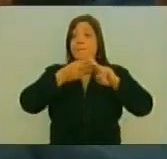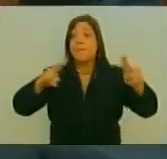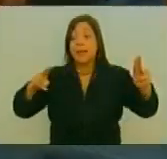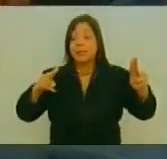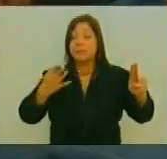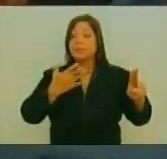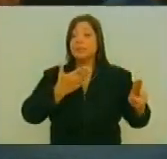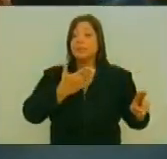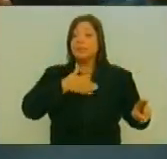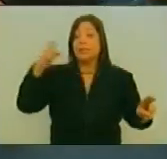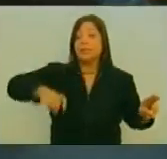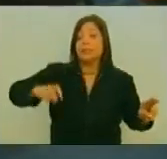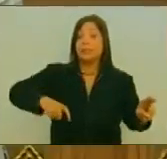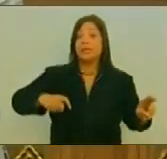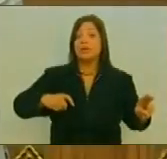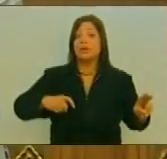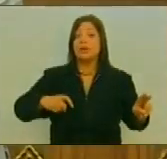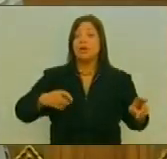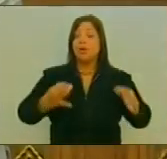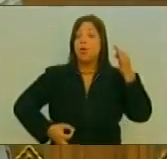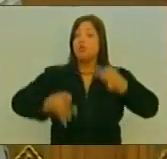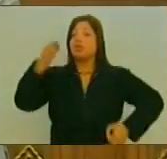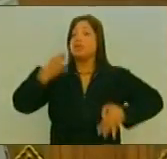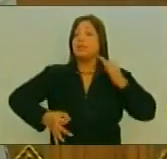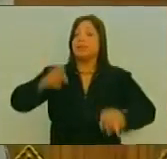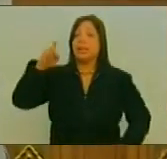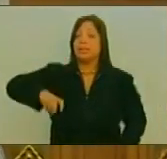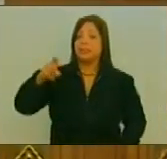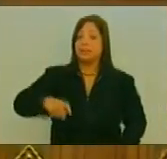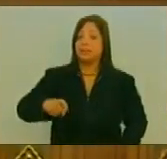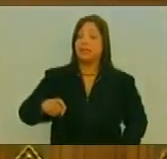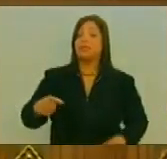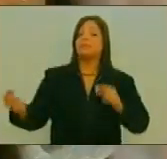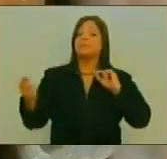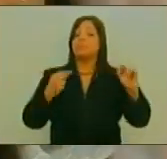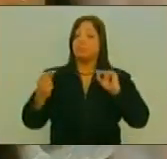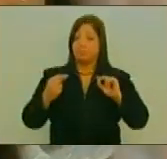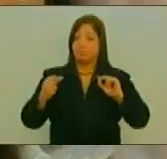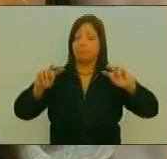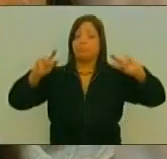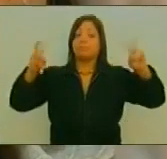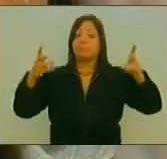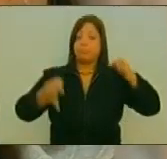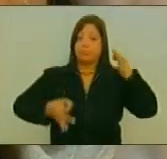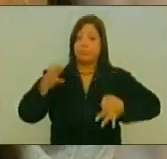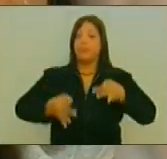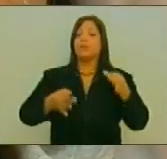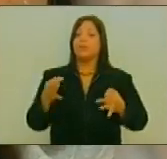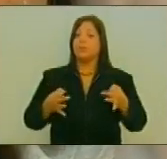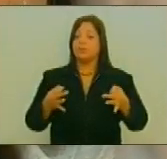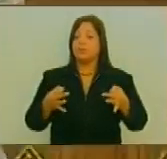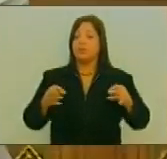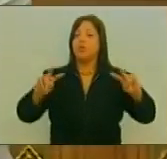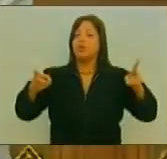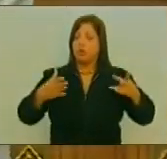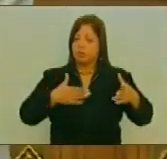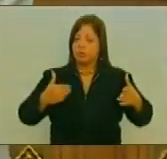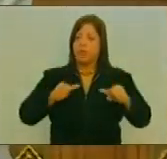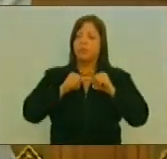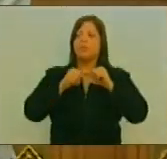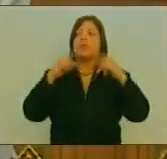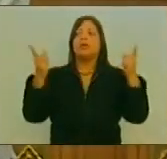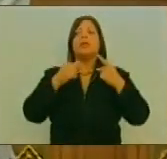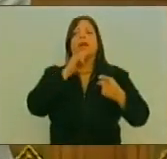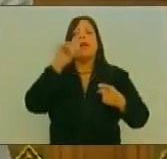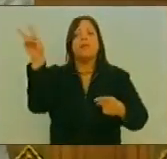anhelamos No es posible Sin justicia Y ese es el tema Del debate Ese es el centro Del debate Presidenta Y eso es lo que nosotros Tenemos que decirle A